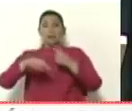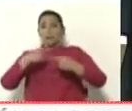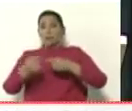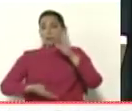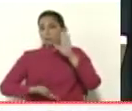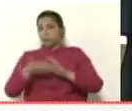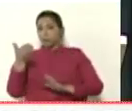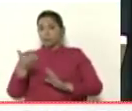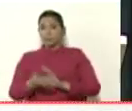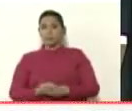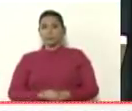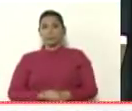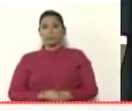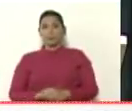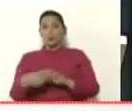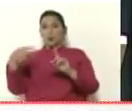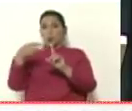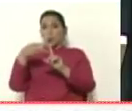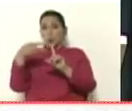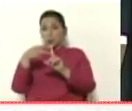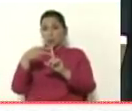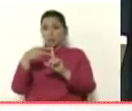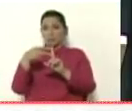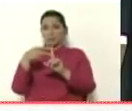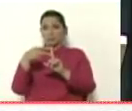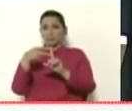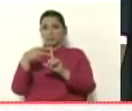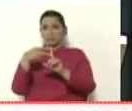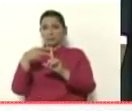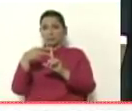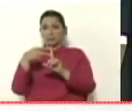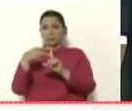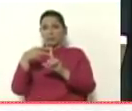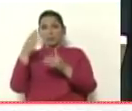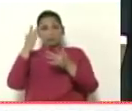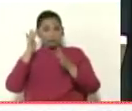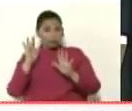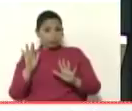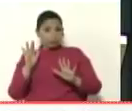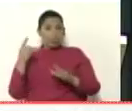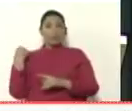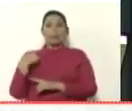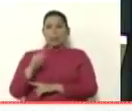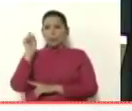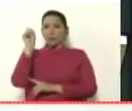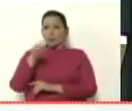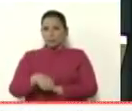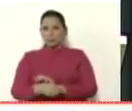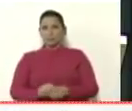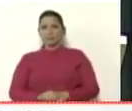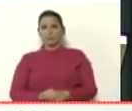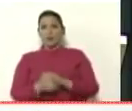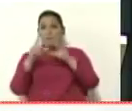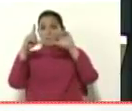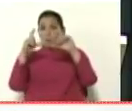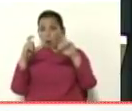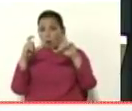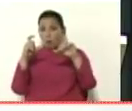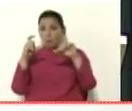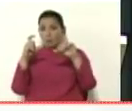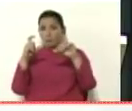a el hotel Penélope sino que tenemos también una fotografía